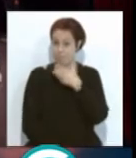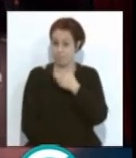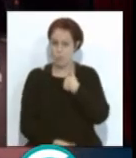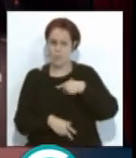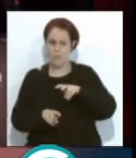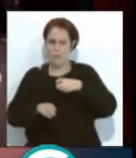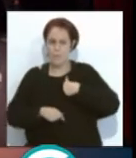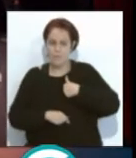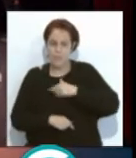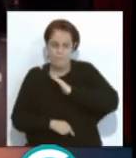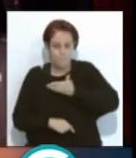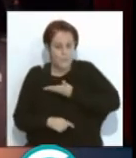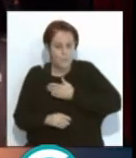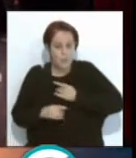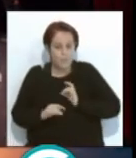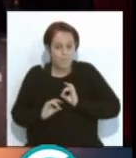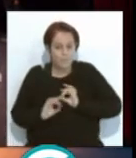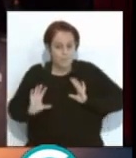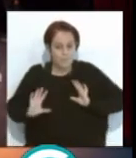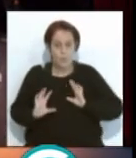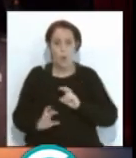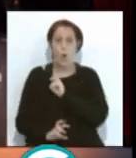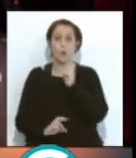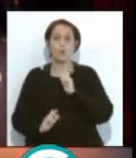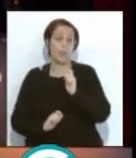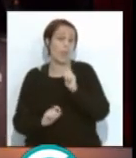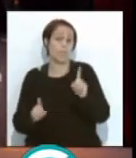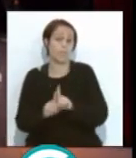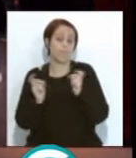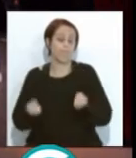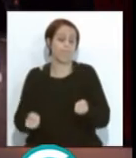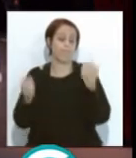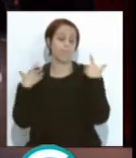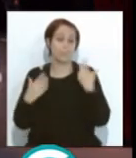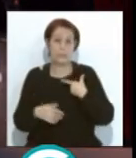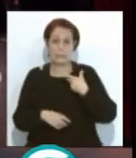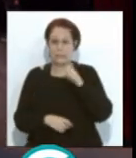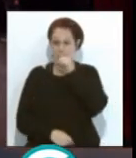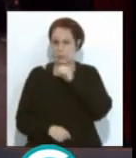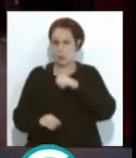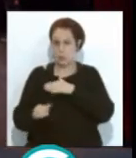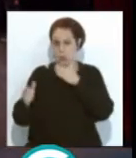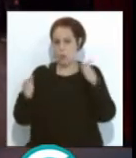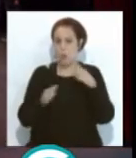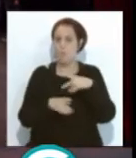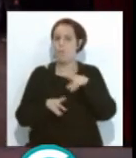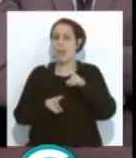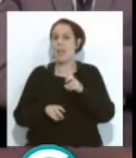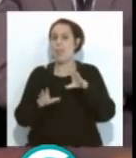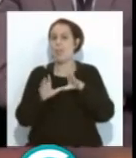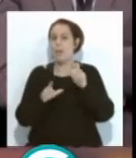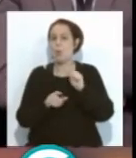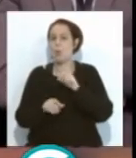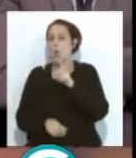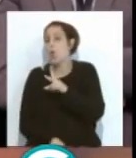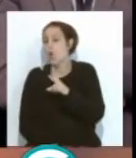a mí me duele especialmente, que me toque de una manera, que a otro que le dé más igual. ¿De qué manera ese paso doble vale 10 puntos, 12 o